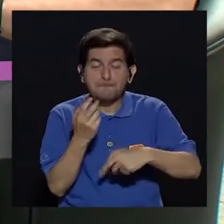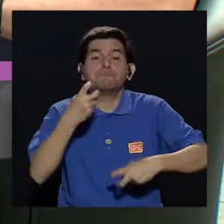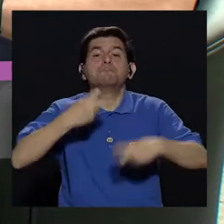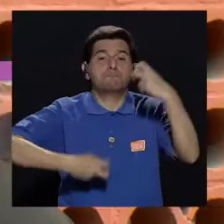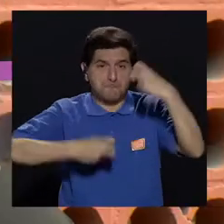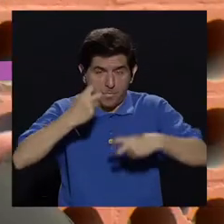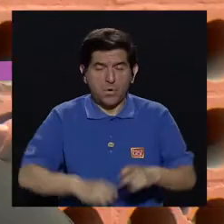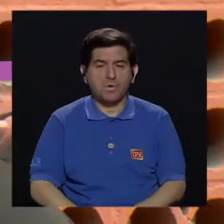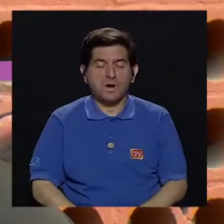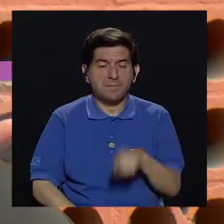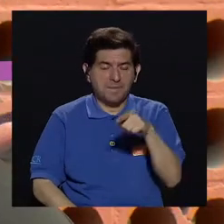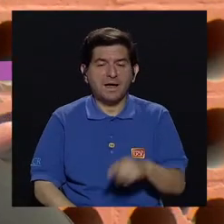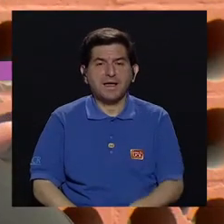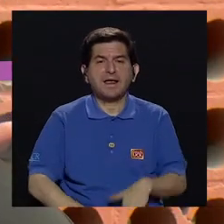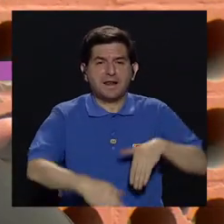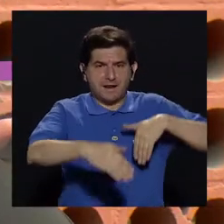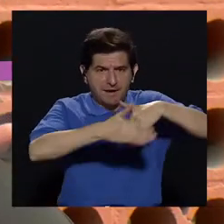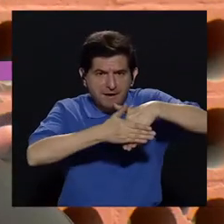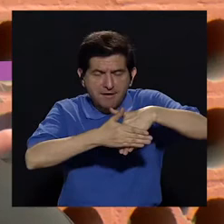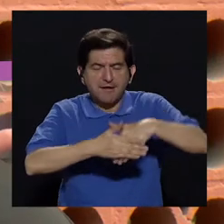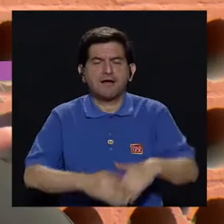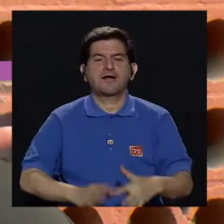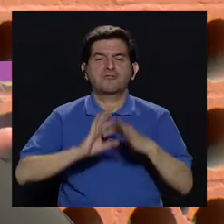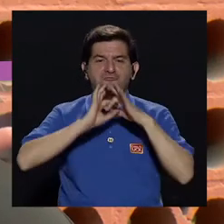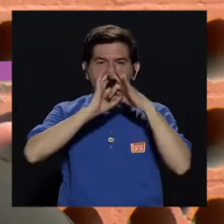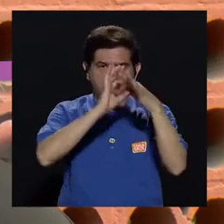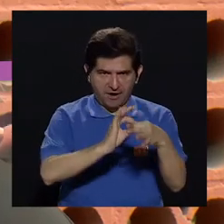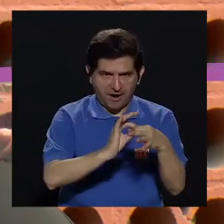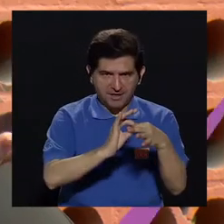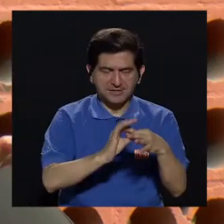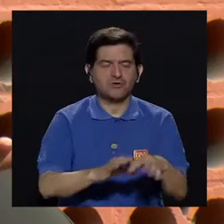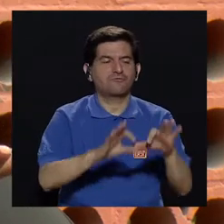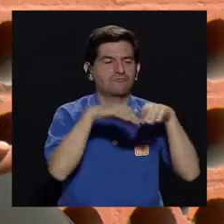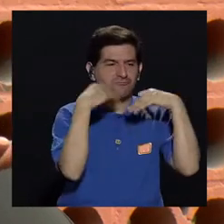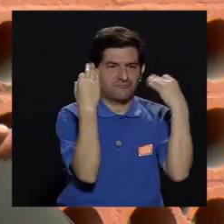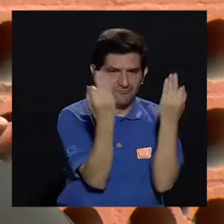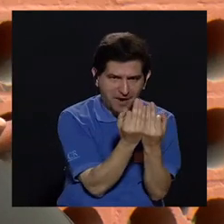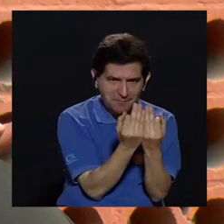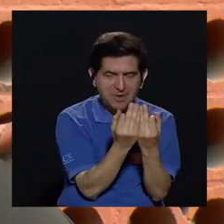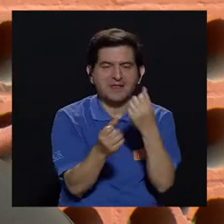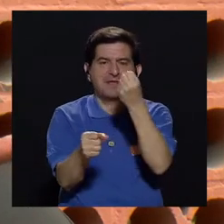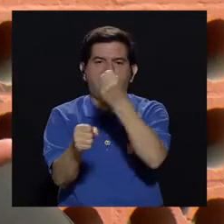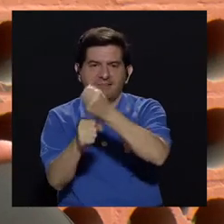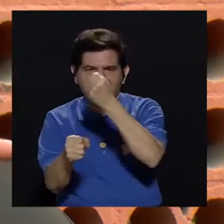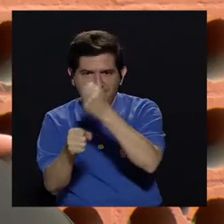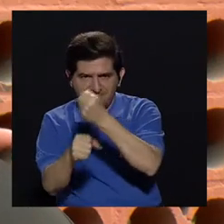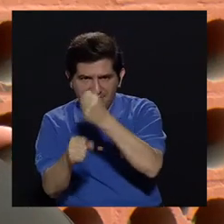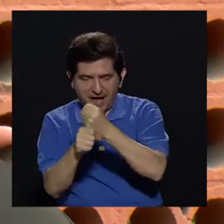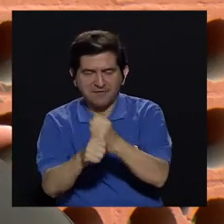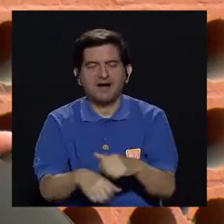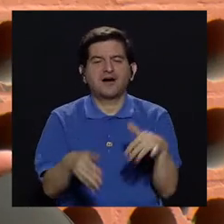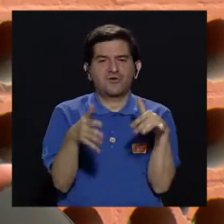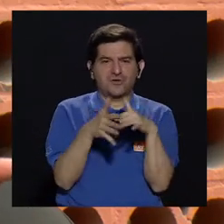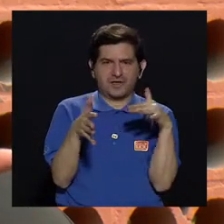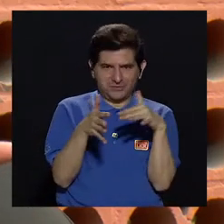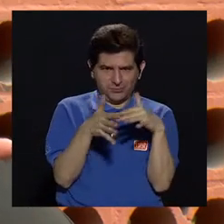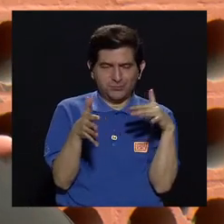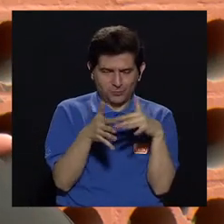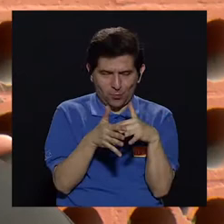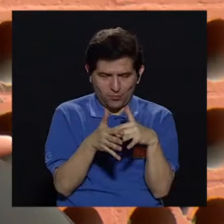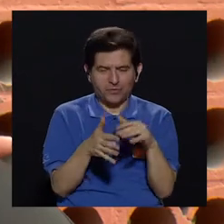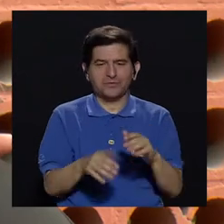problema y es que va a entorpecer mi relación tanto con mi familia, con mi trabajo, con mis